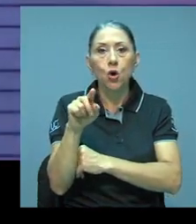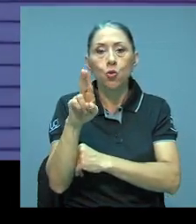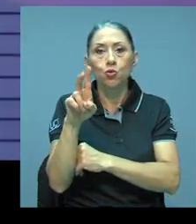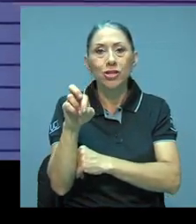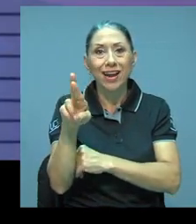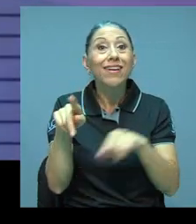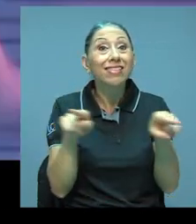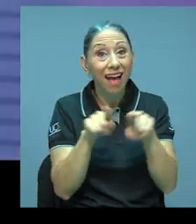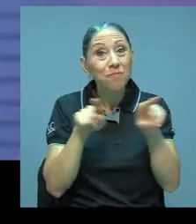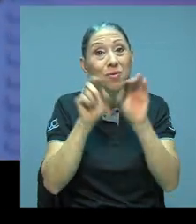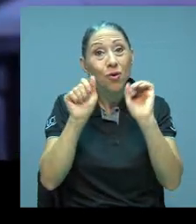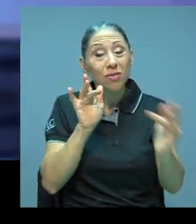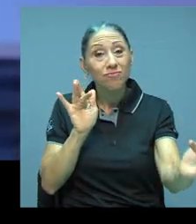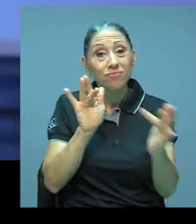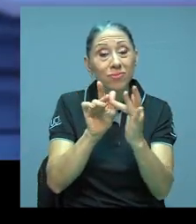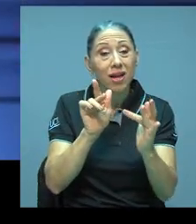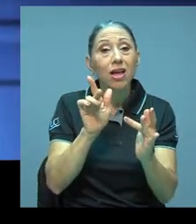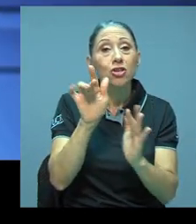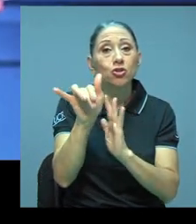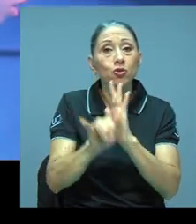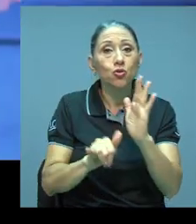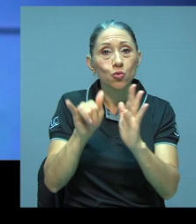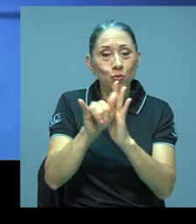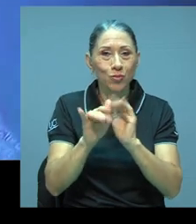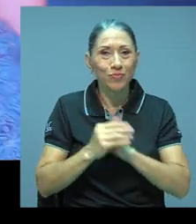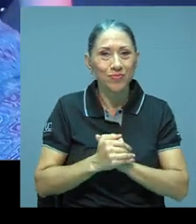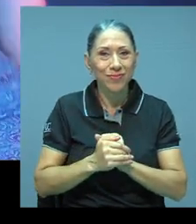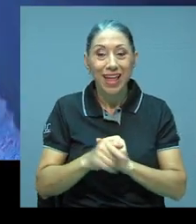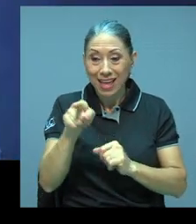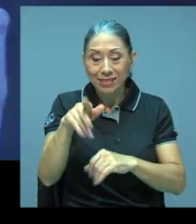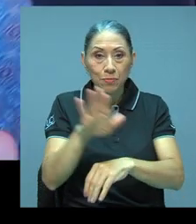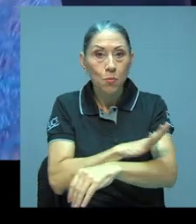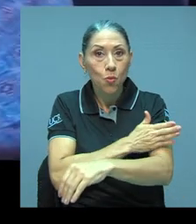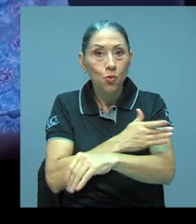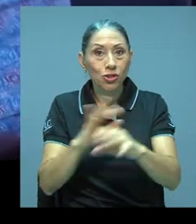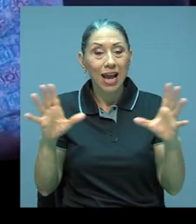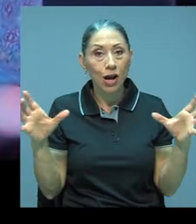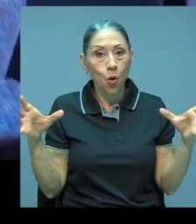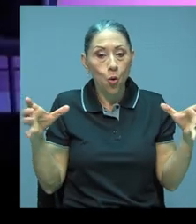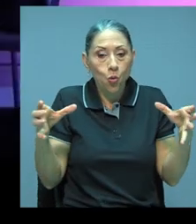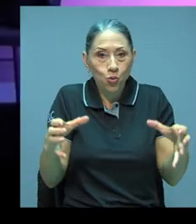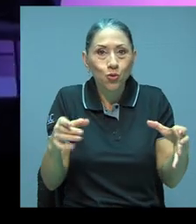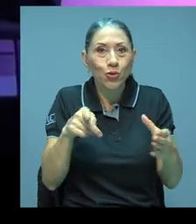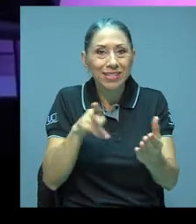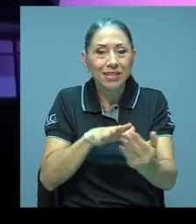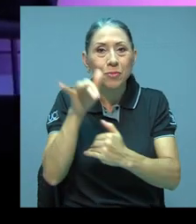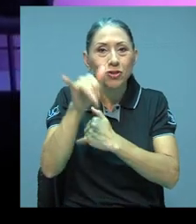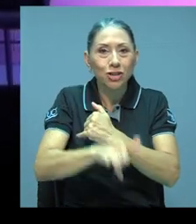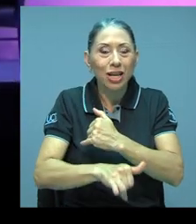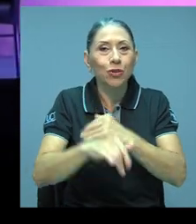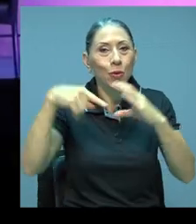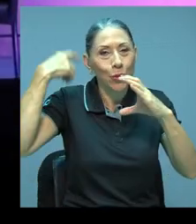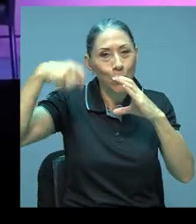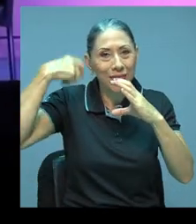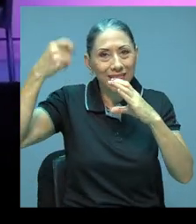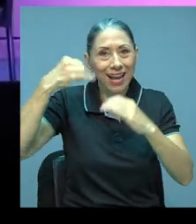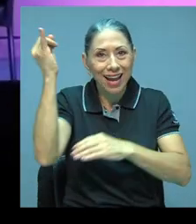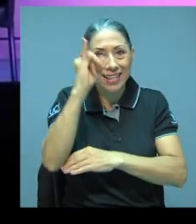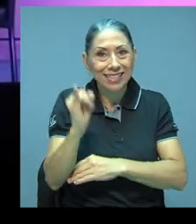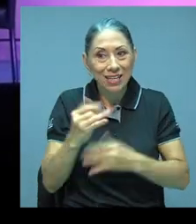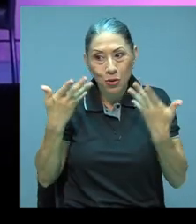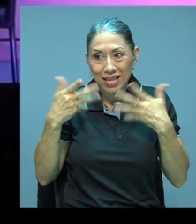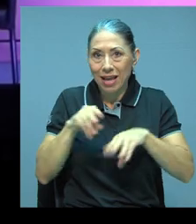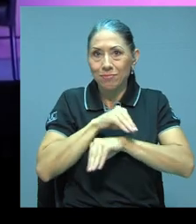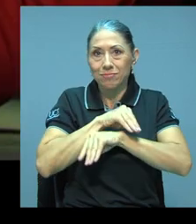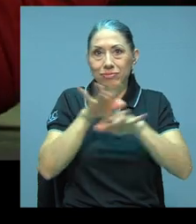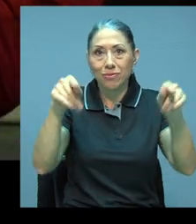posteriormente a Música en conjunto, que es este proyecto documental y artístico que publicamos